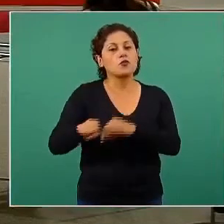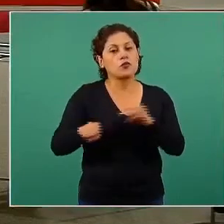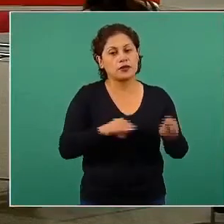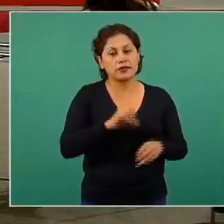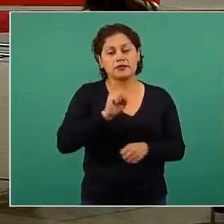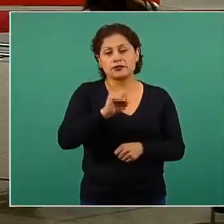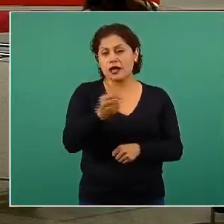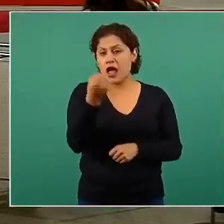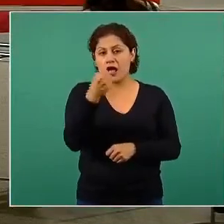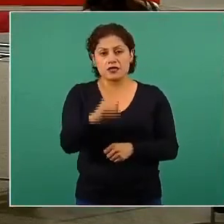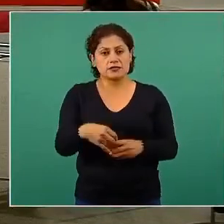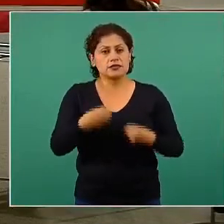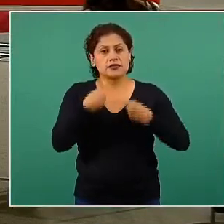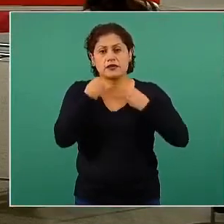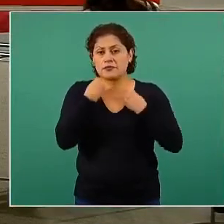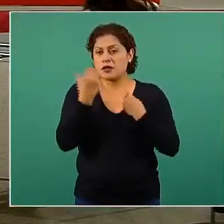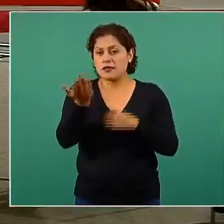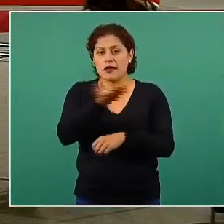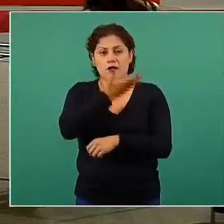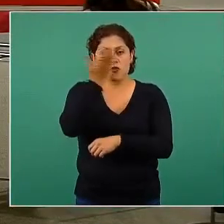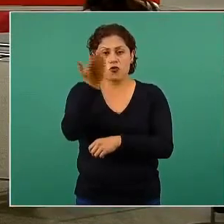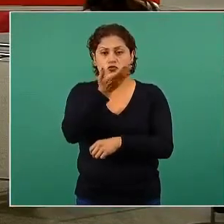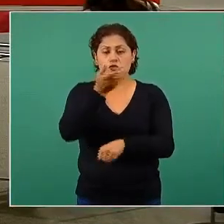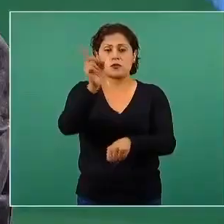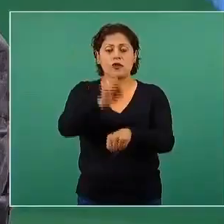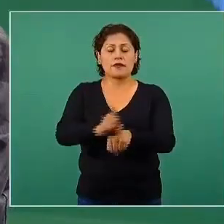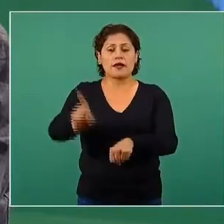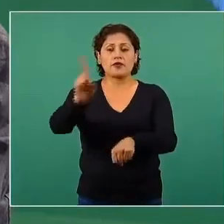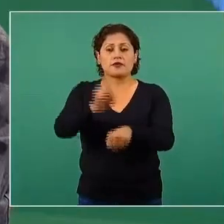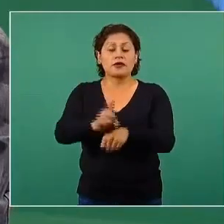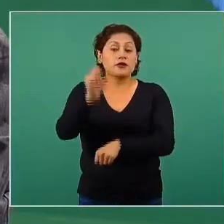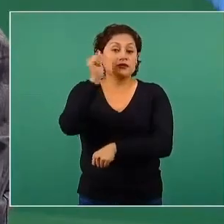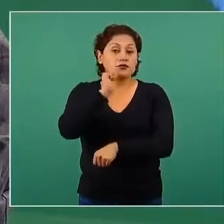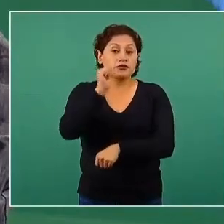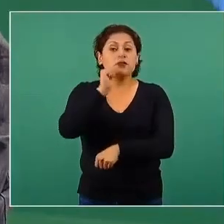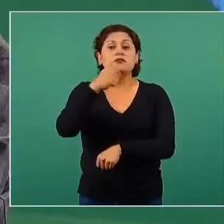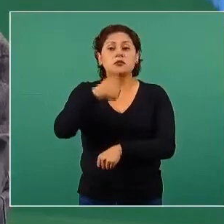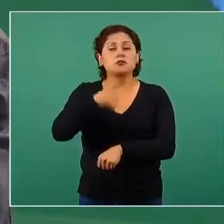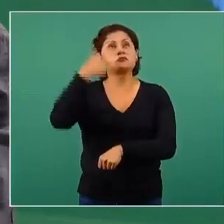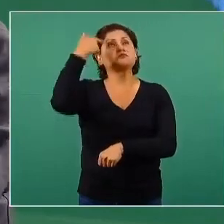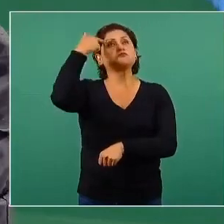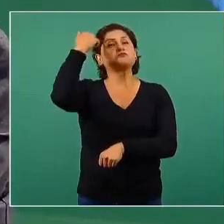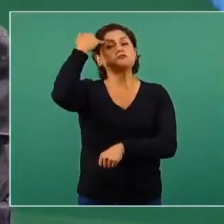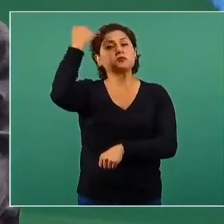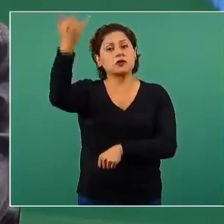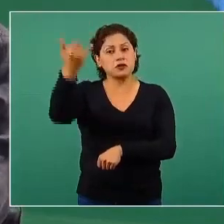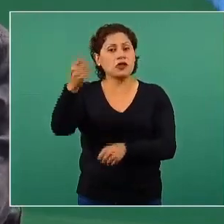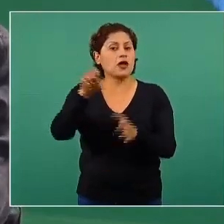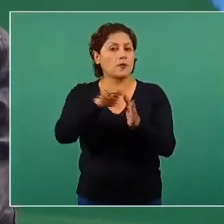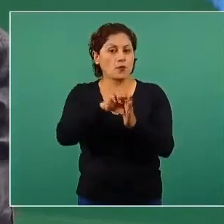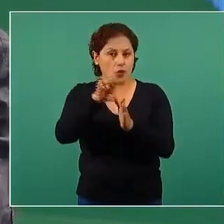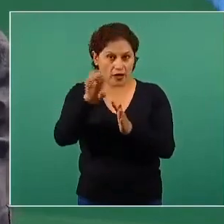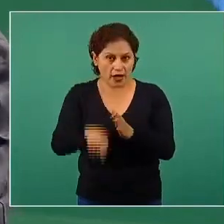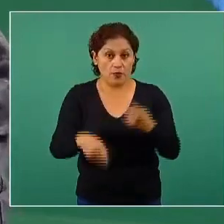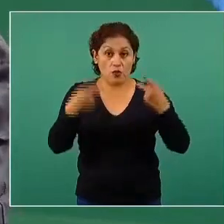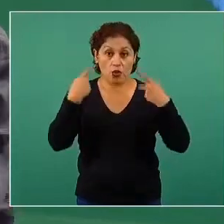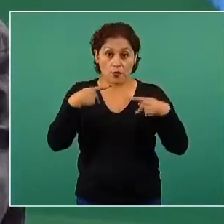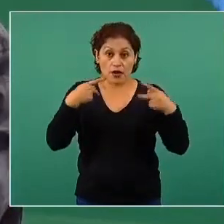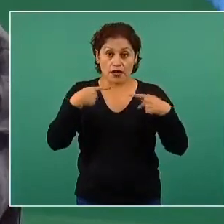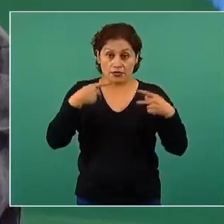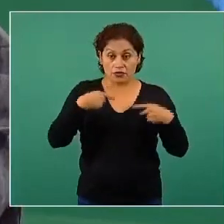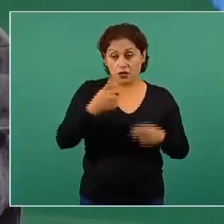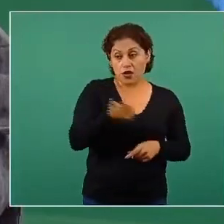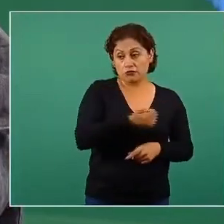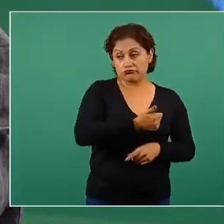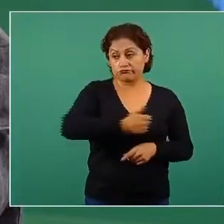la oportunidad de encontrar una manera de sustituir, por ejemplo, el desplazamiento de las personas en